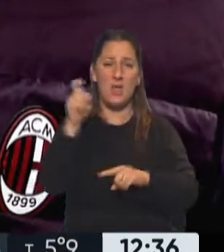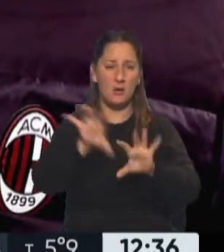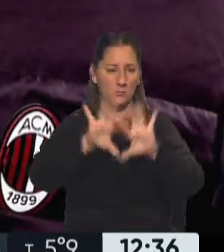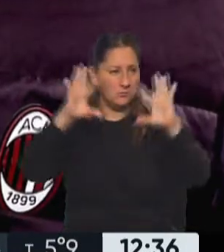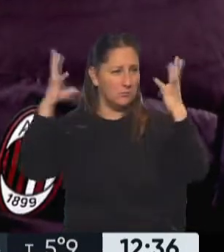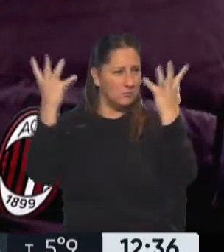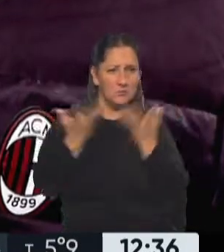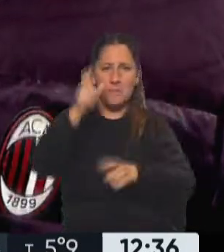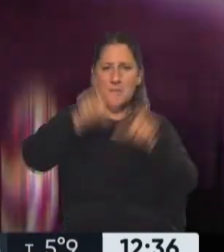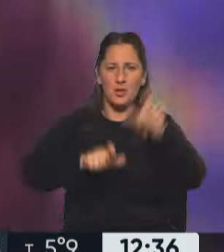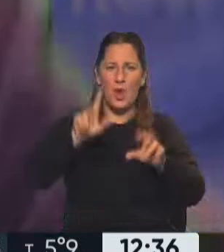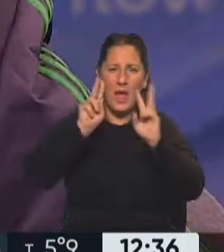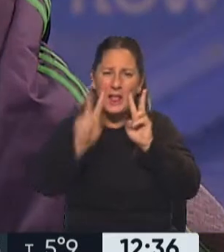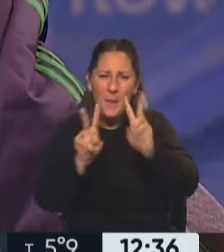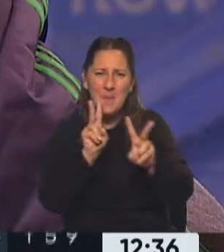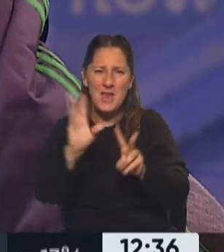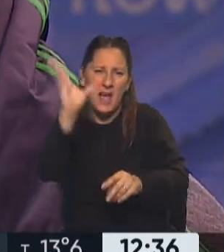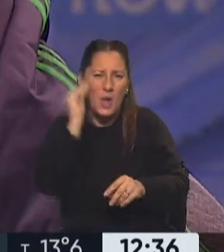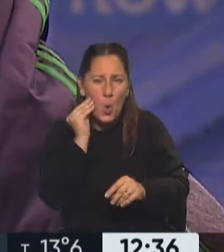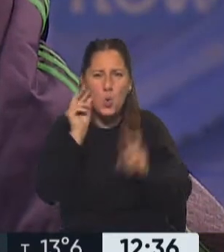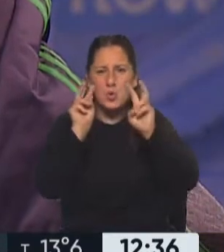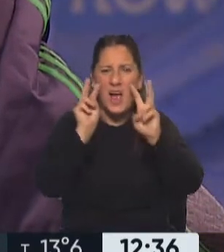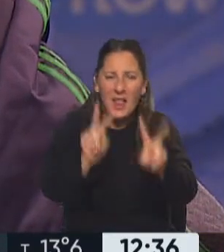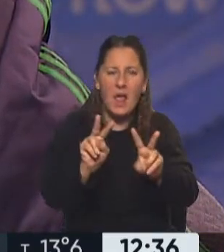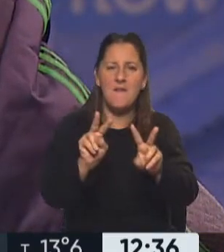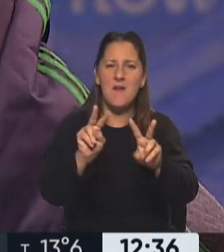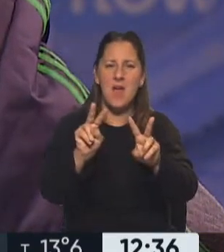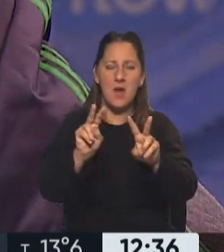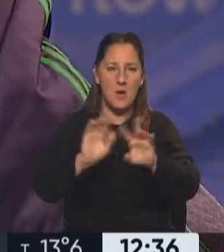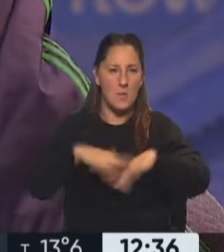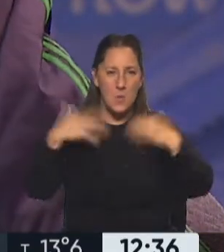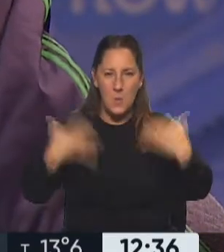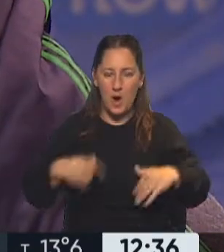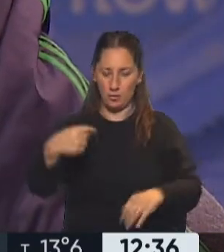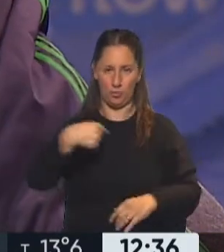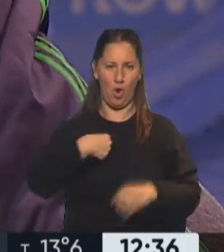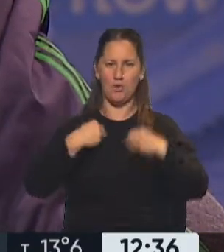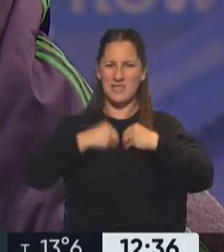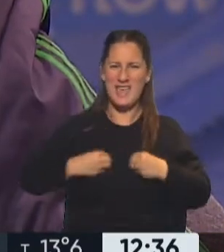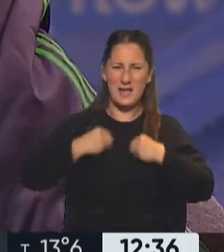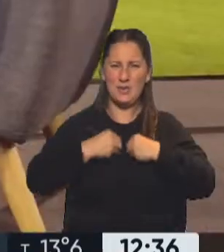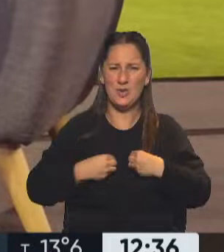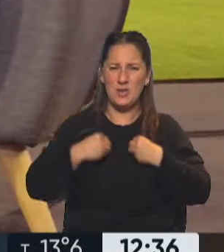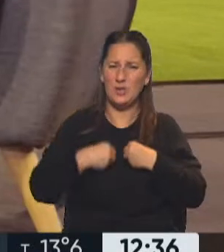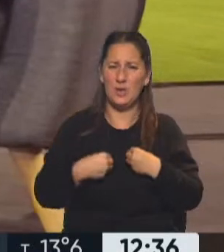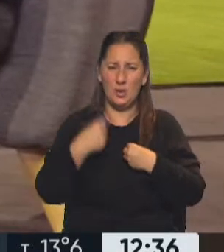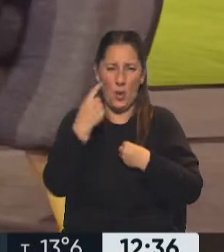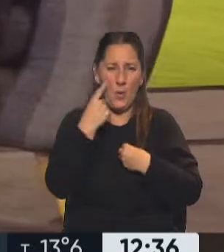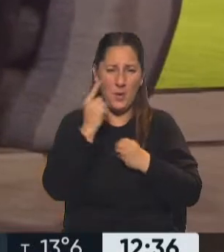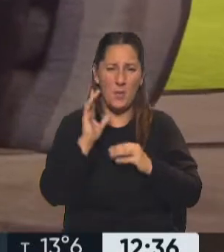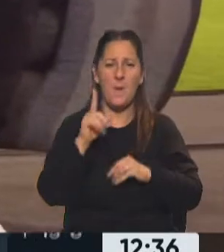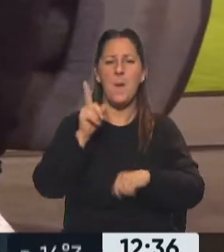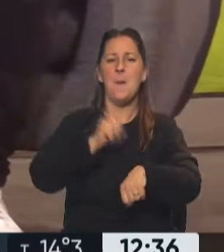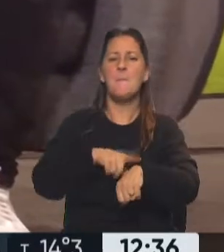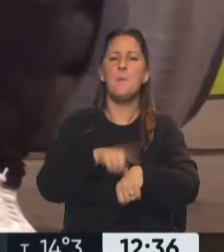paralelo con el artista que admirás escuchando su música y no pasa nada más. Sos vos sintiendo y viviendo. ¿Qué pensás vos de este